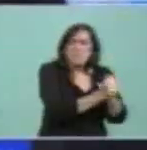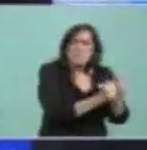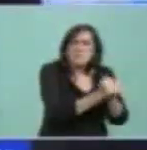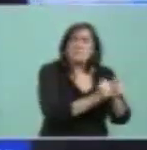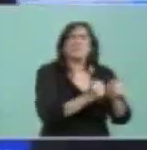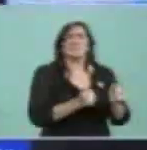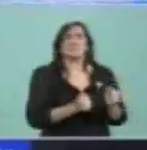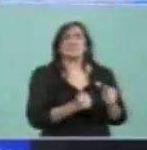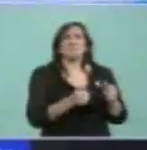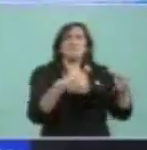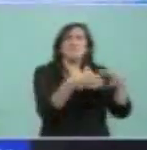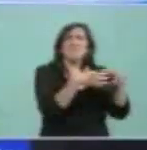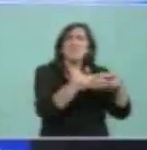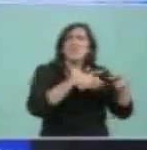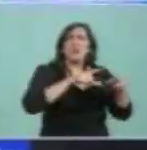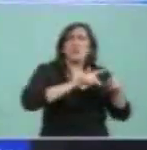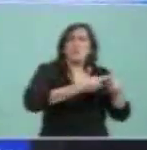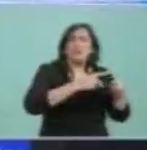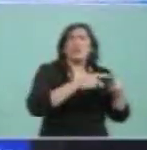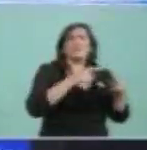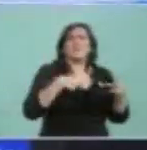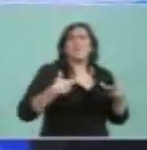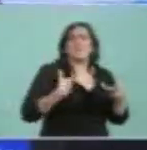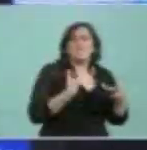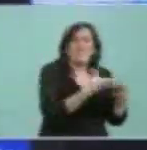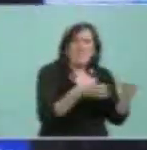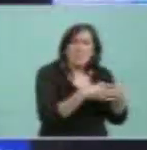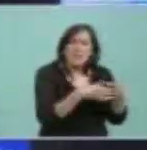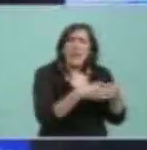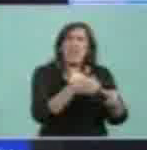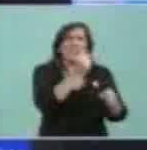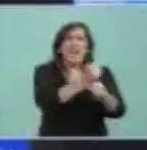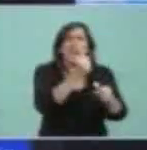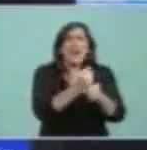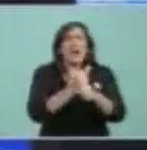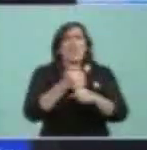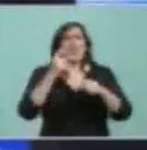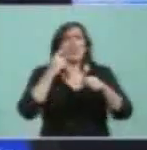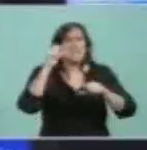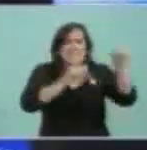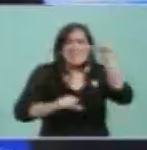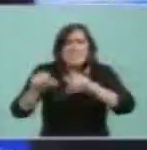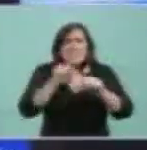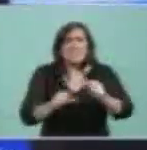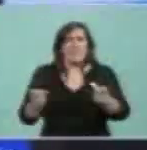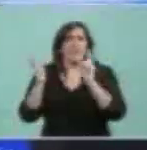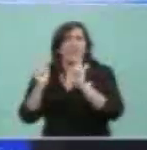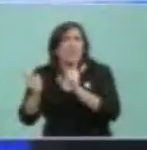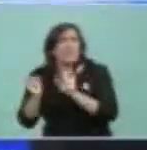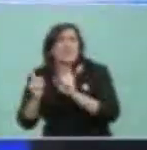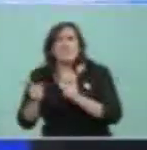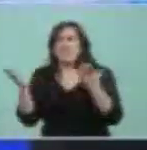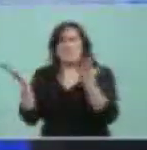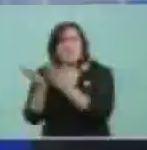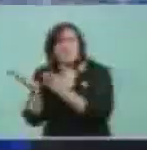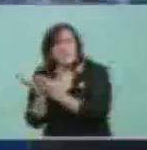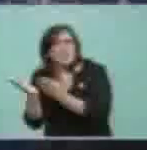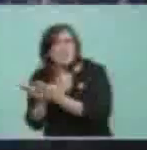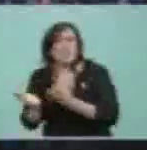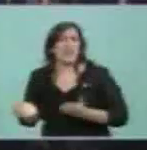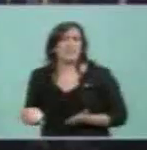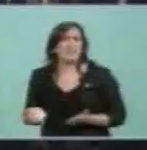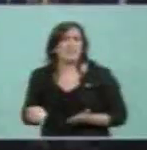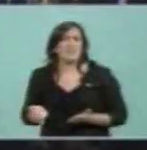empresariales, gremiales, trabajadores, científicos, docentes, estudiantes,